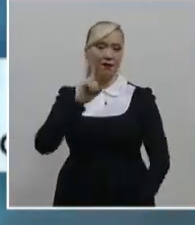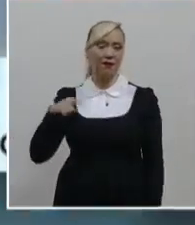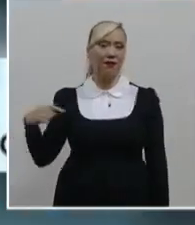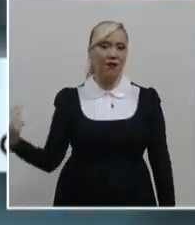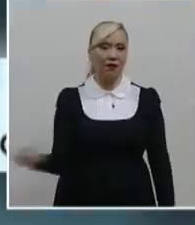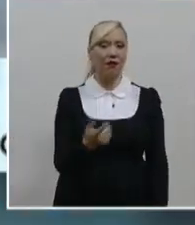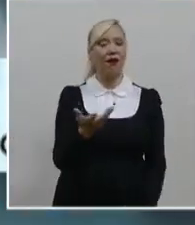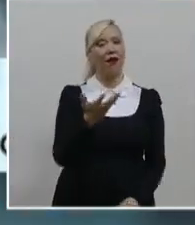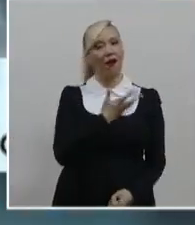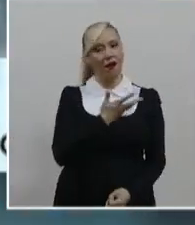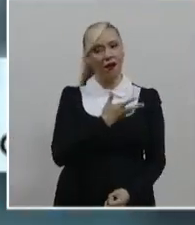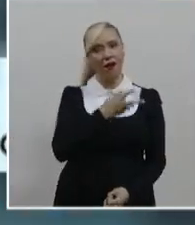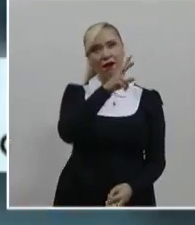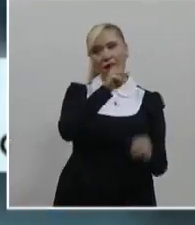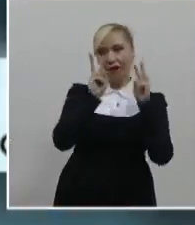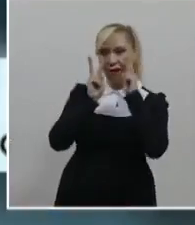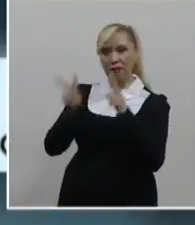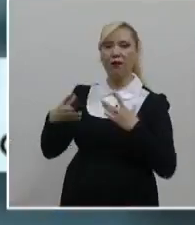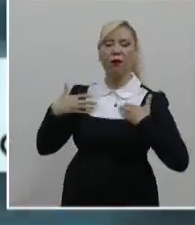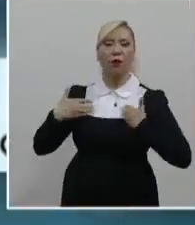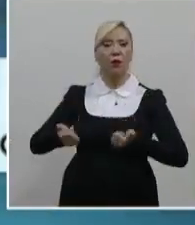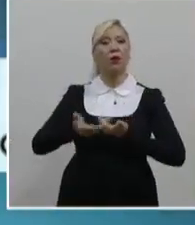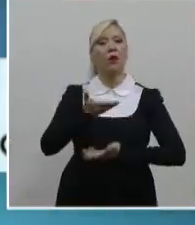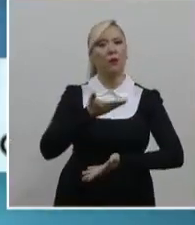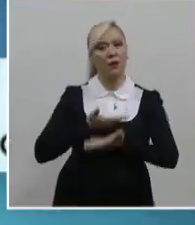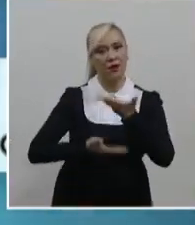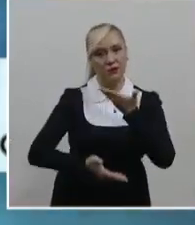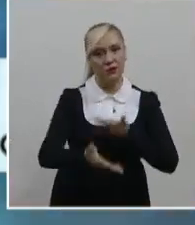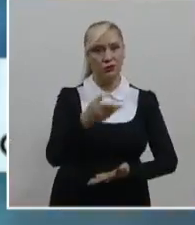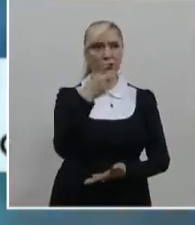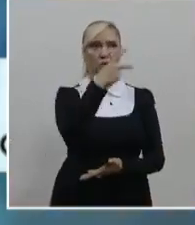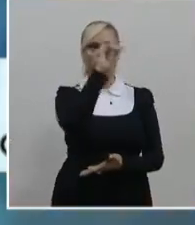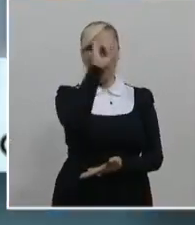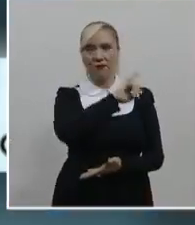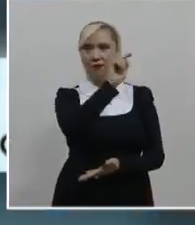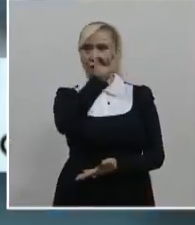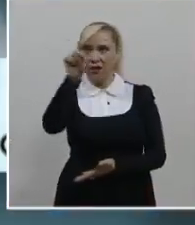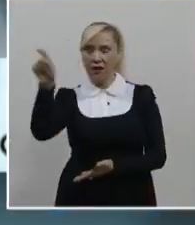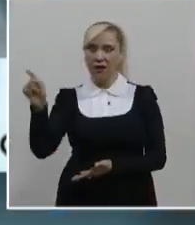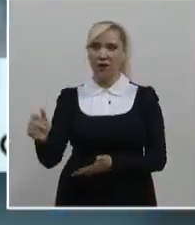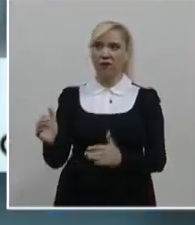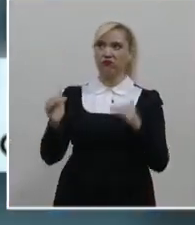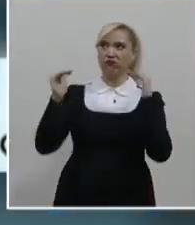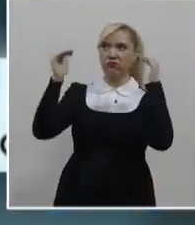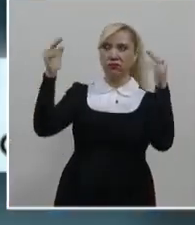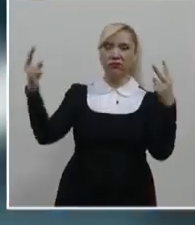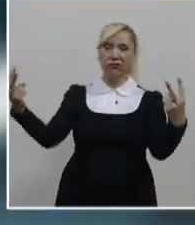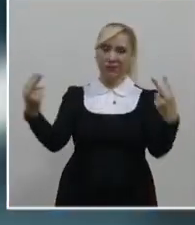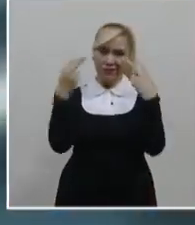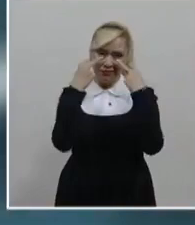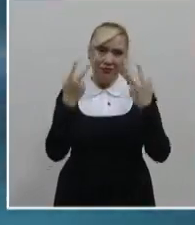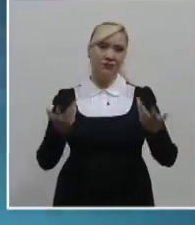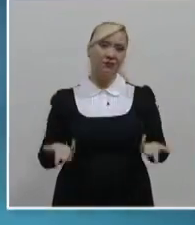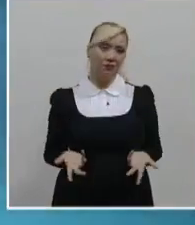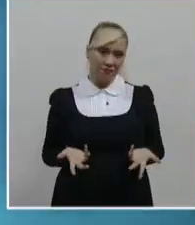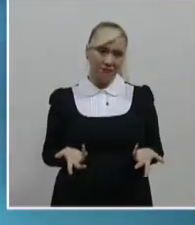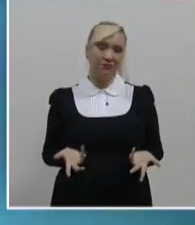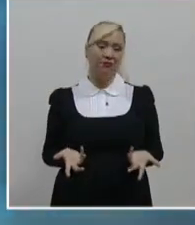esa empatía y comprensión por parte de sus titulares, de sus jefes, de sus superiores jerárquicos inmediatos.